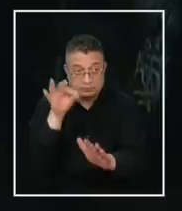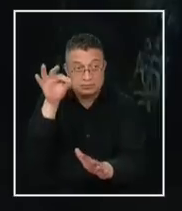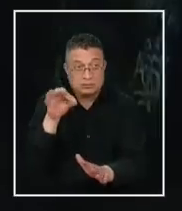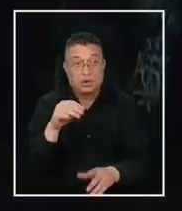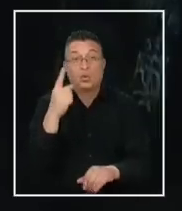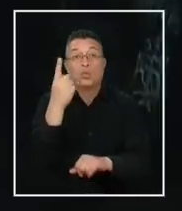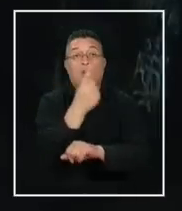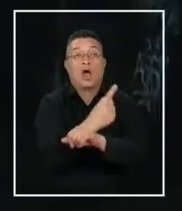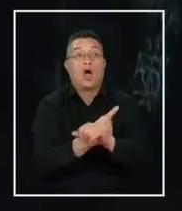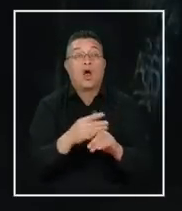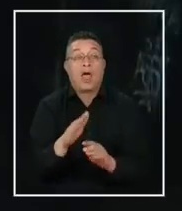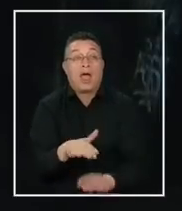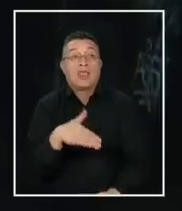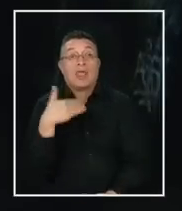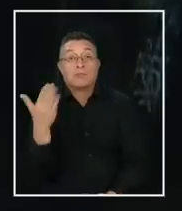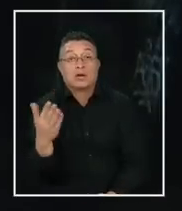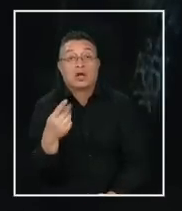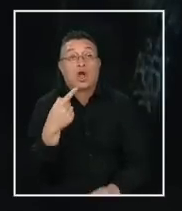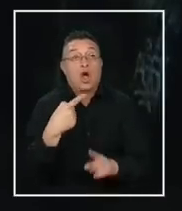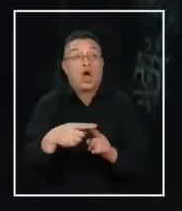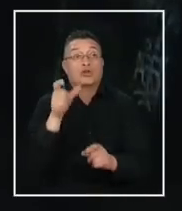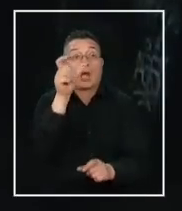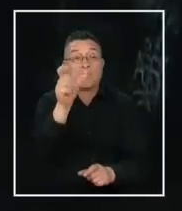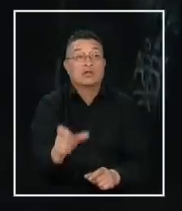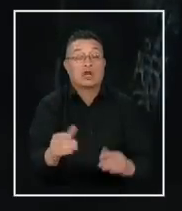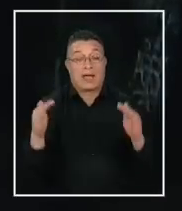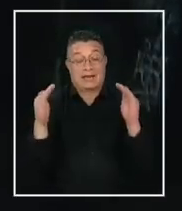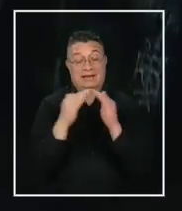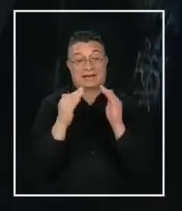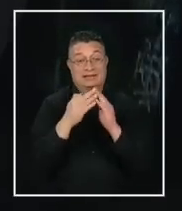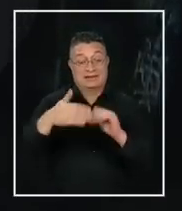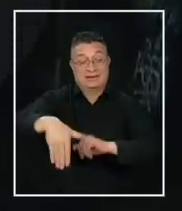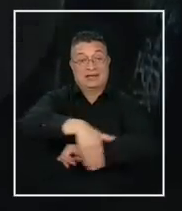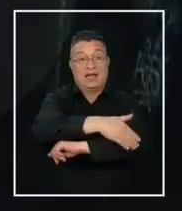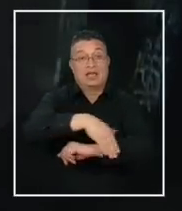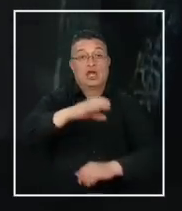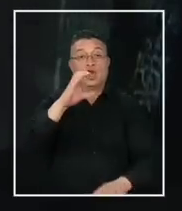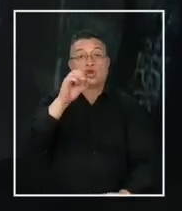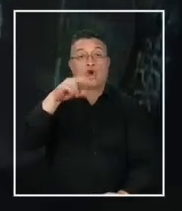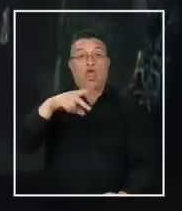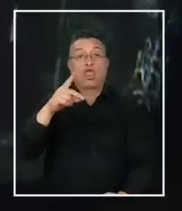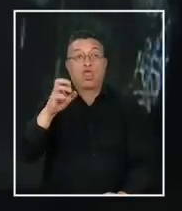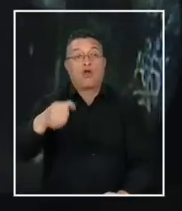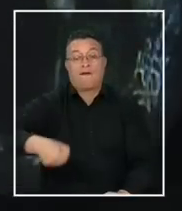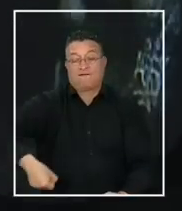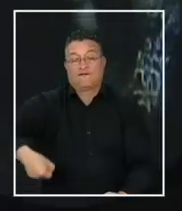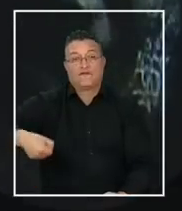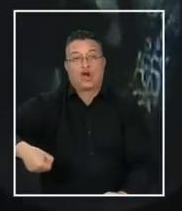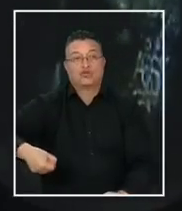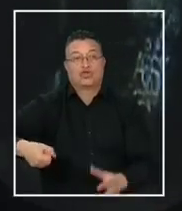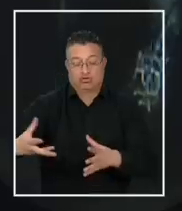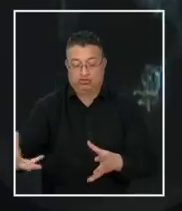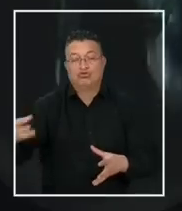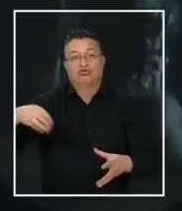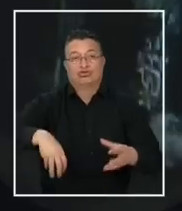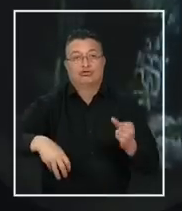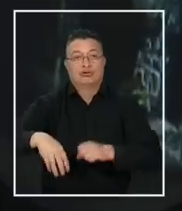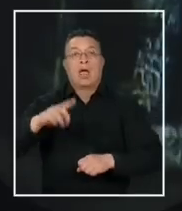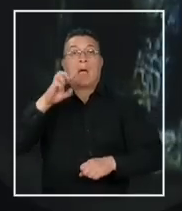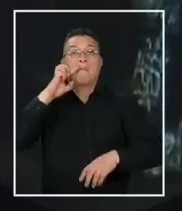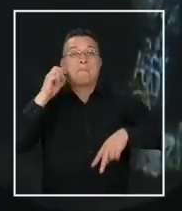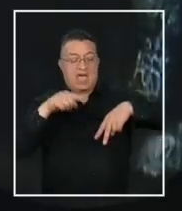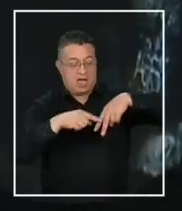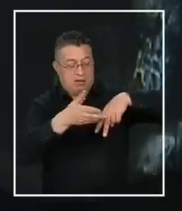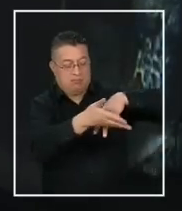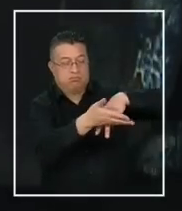Una hora después, otra persona salió desde una casona de calle Cóndor con un bolso. Envuelto en él estaban las piernas de la